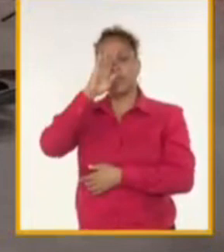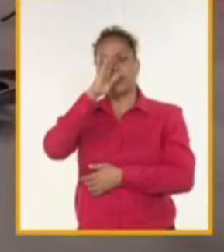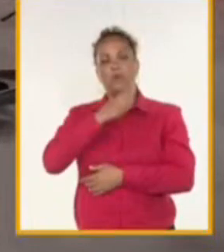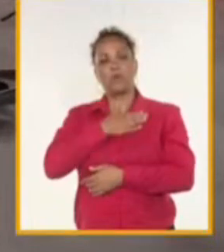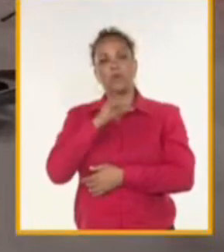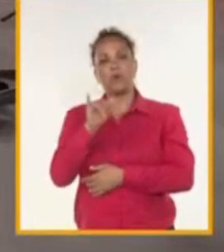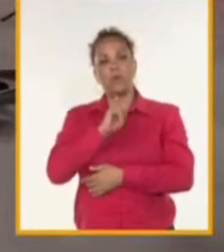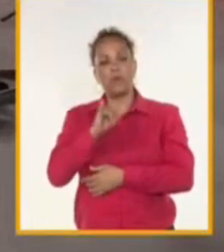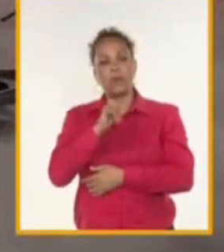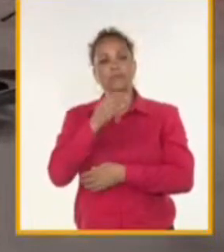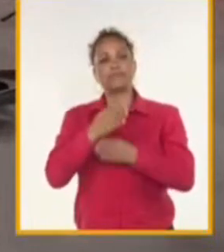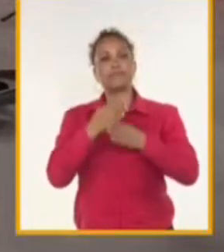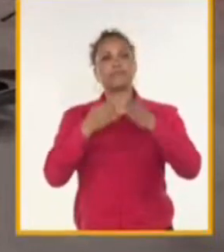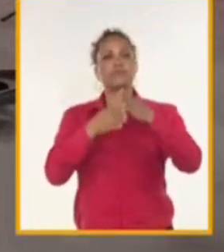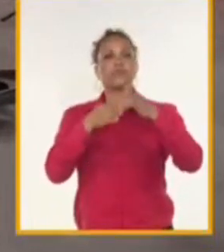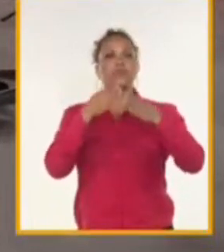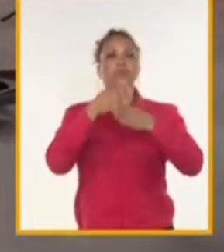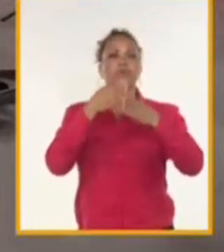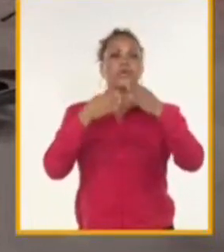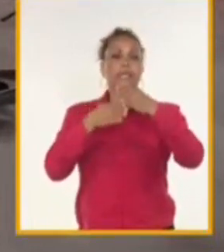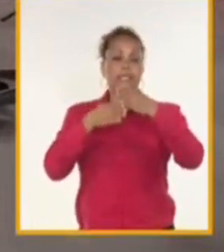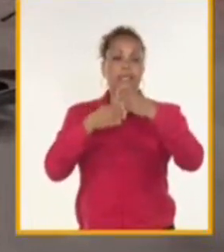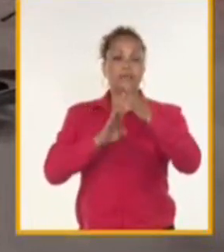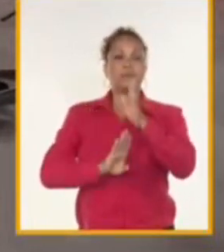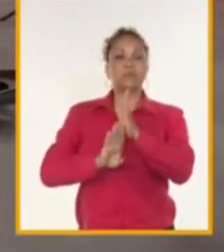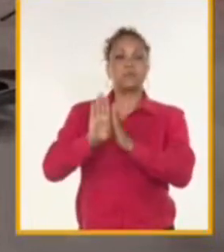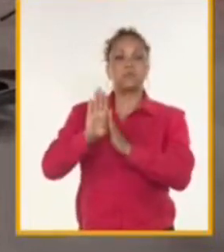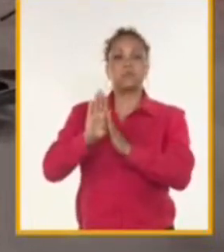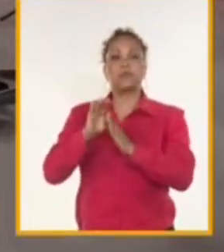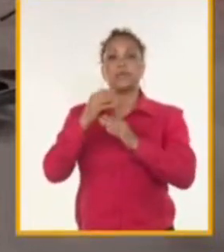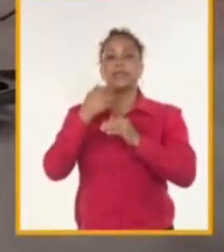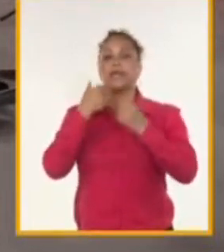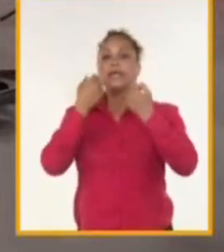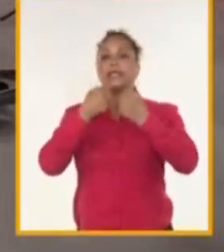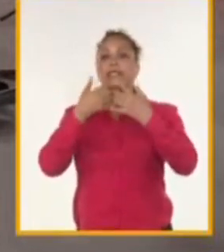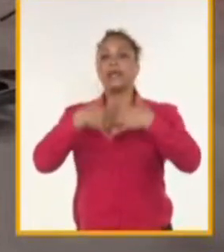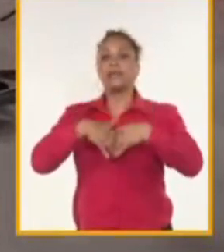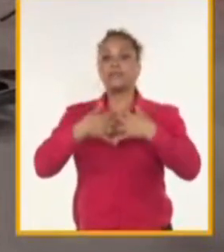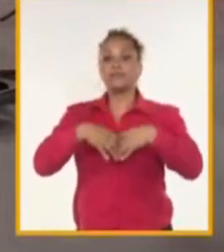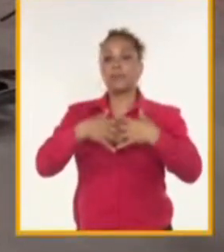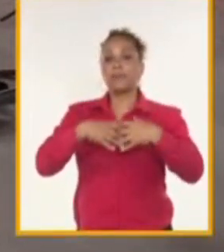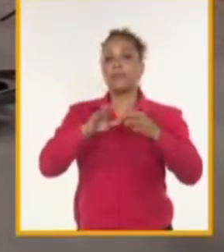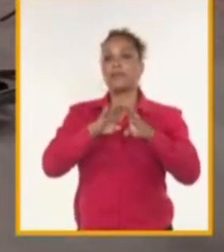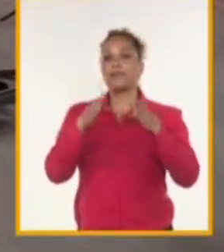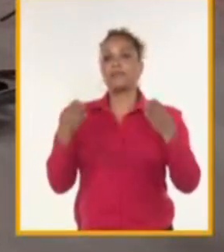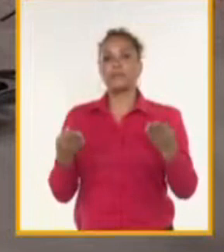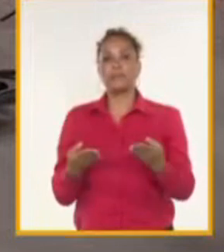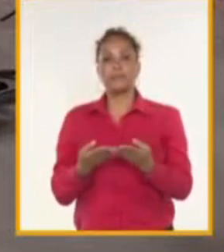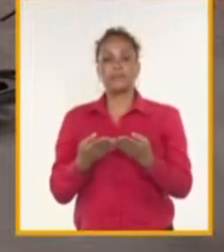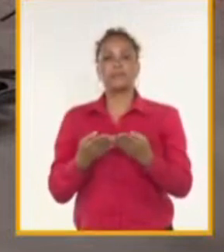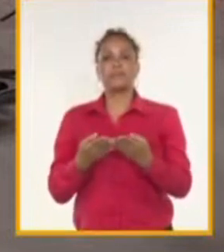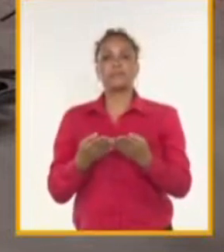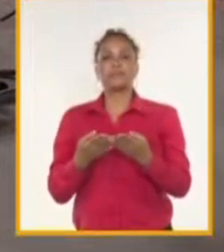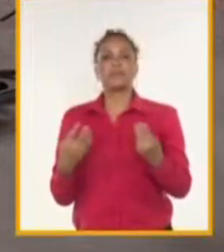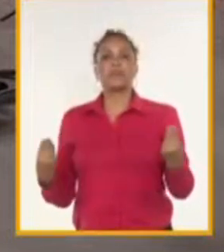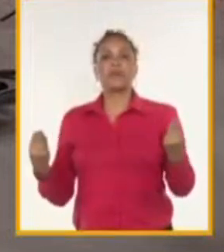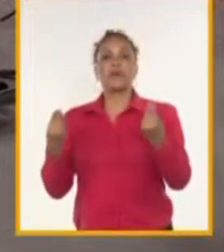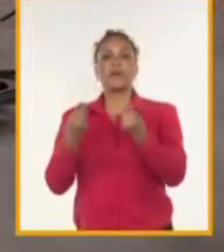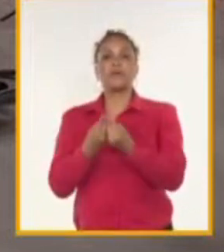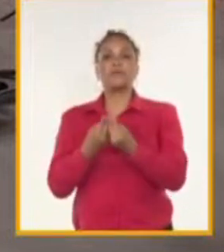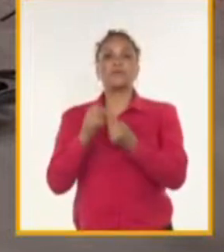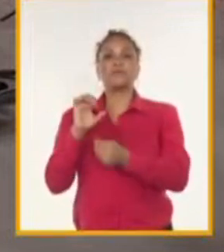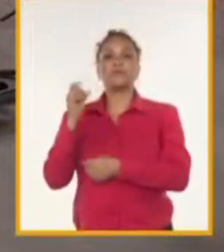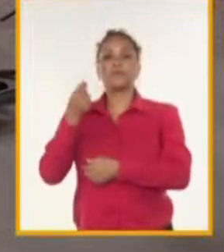para su construcción, el desarrollo de las plantas, de los inversionistas y la articulación con la economía nacional